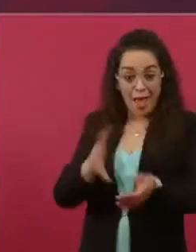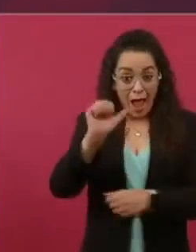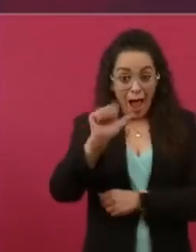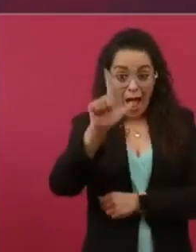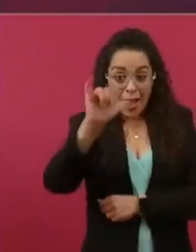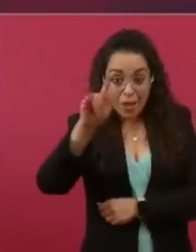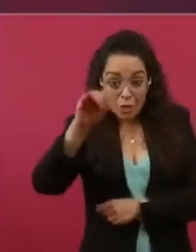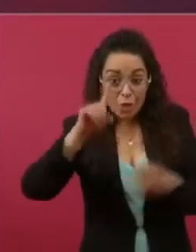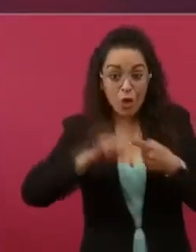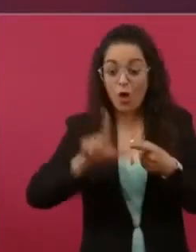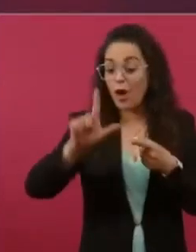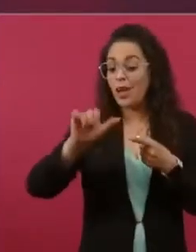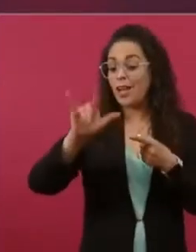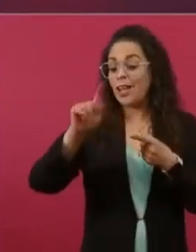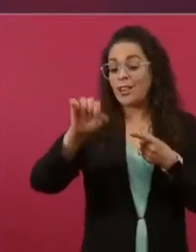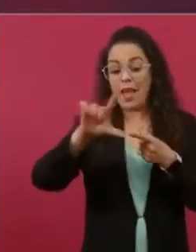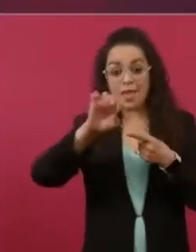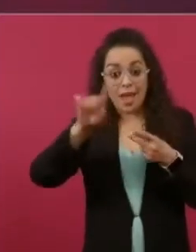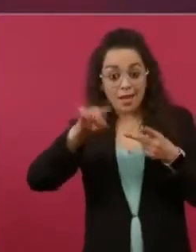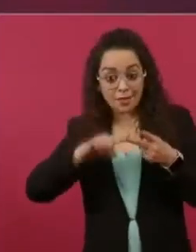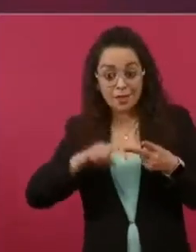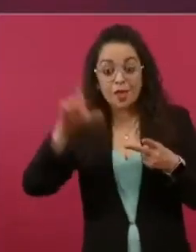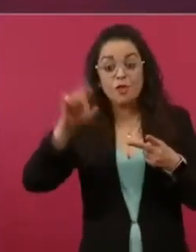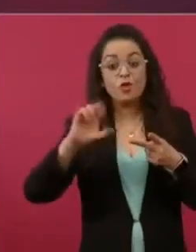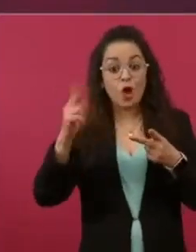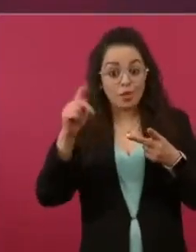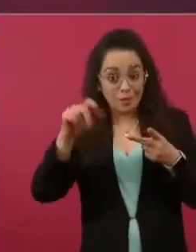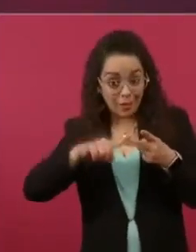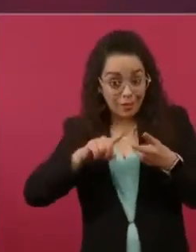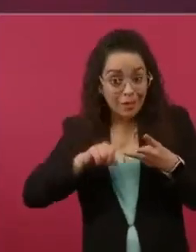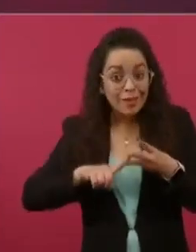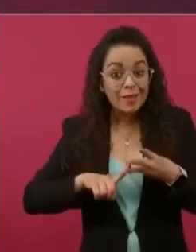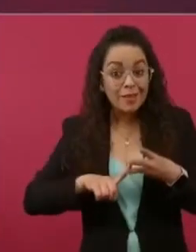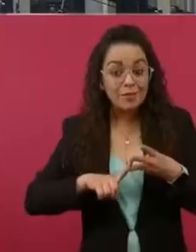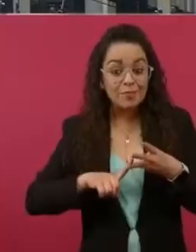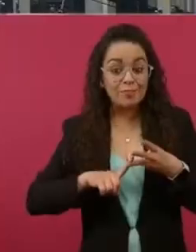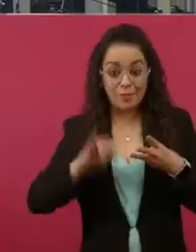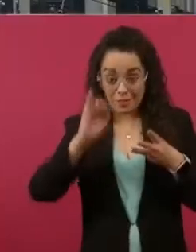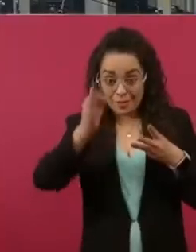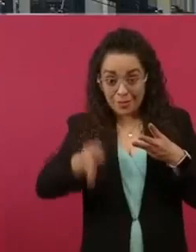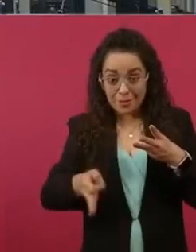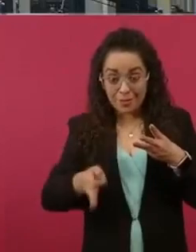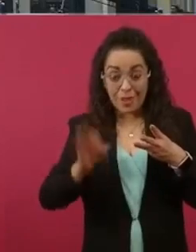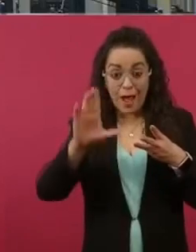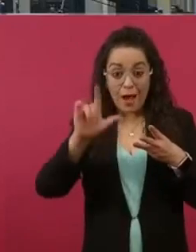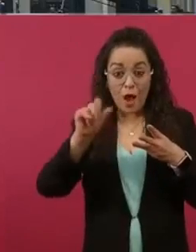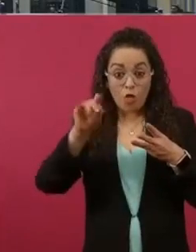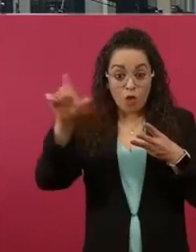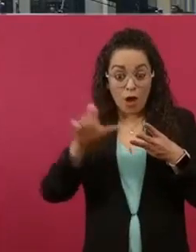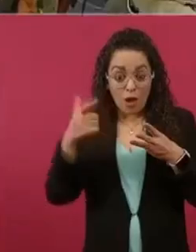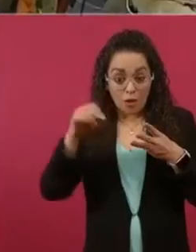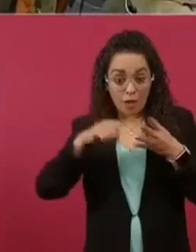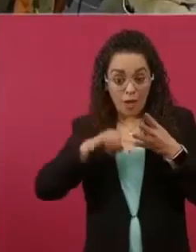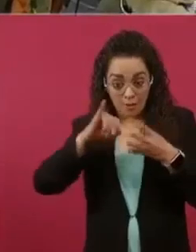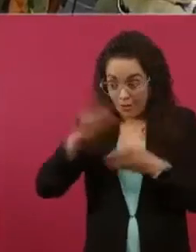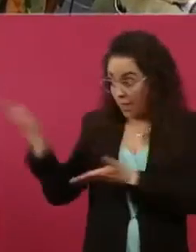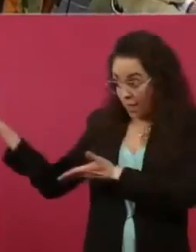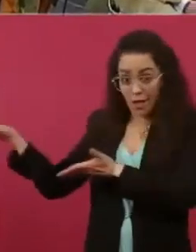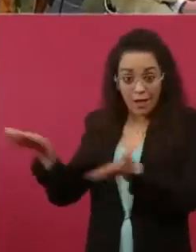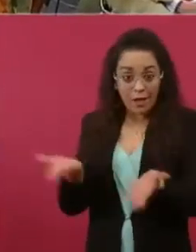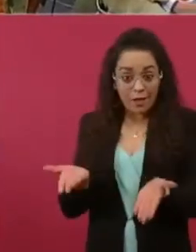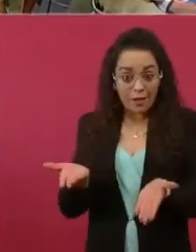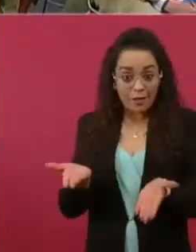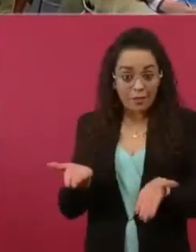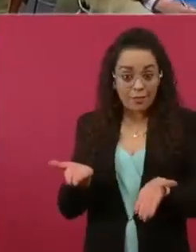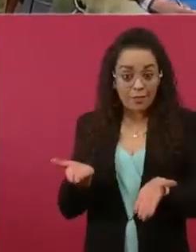Telles y Xochitl y que venga Claudio Eke González, que vengan. No. ¿Salinas